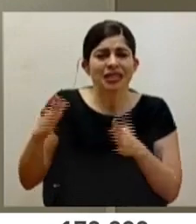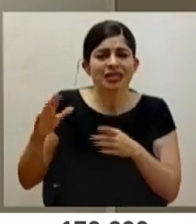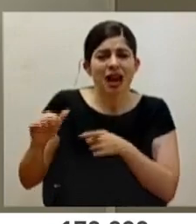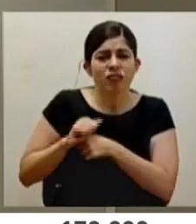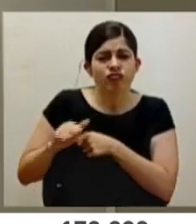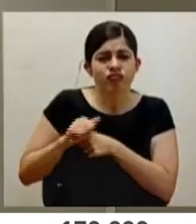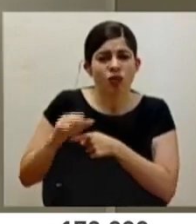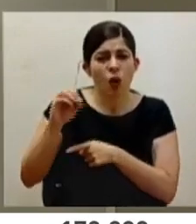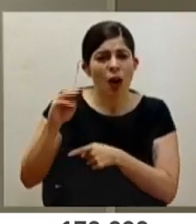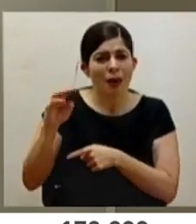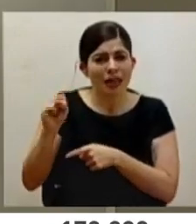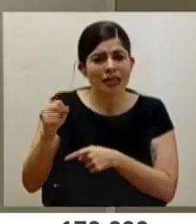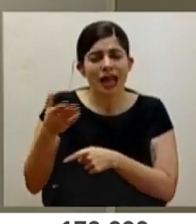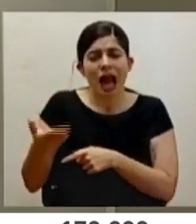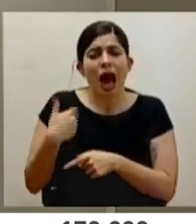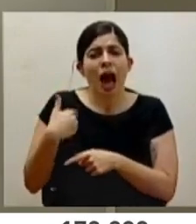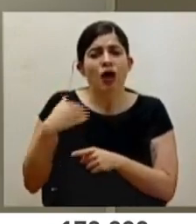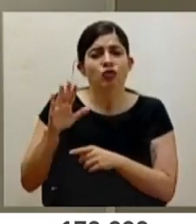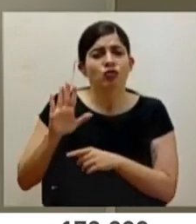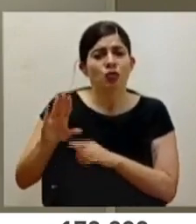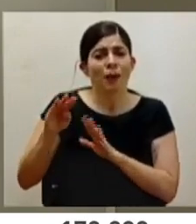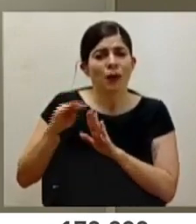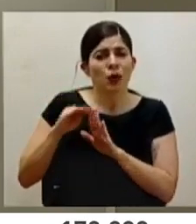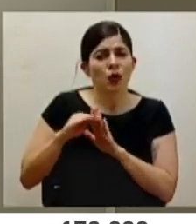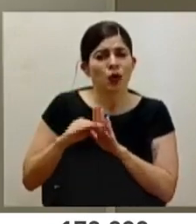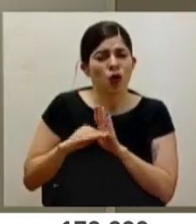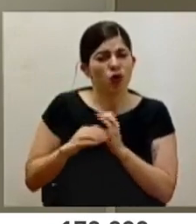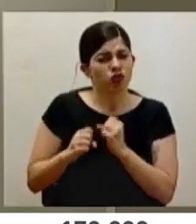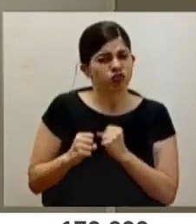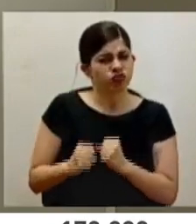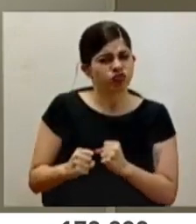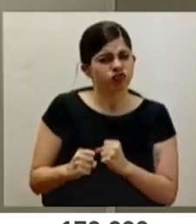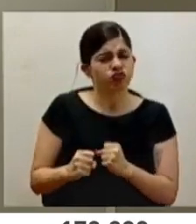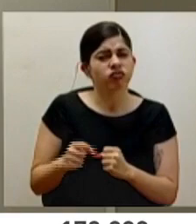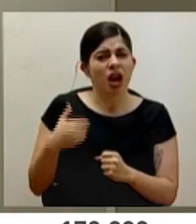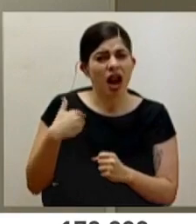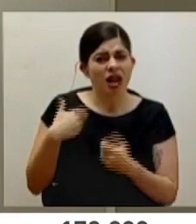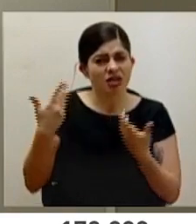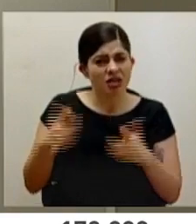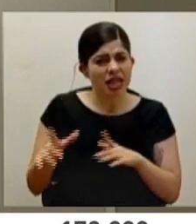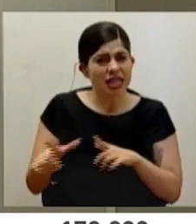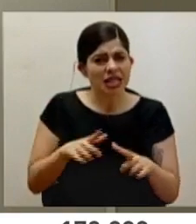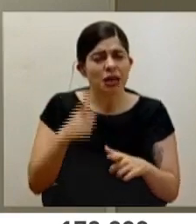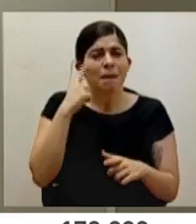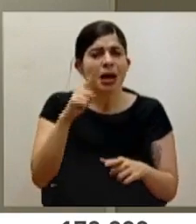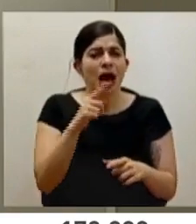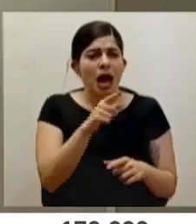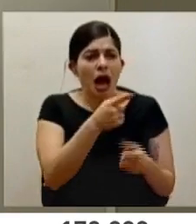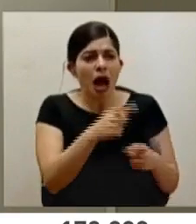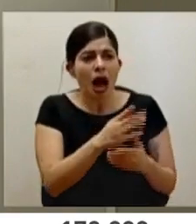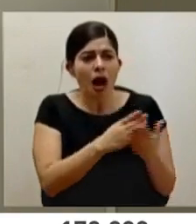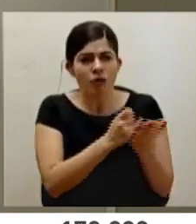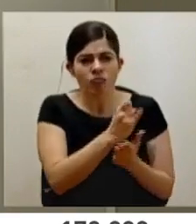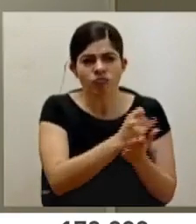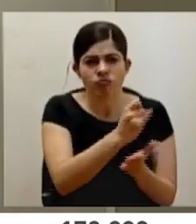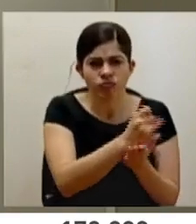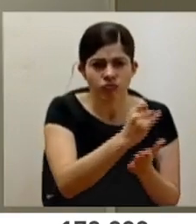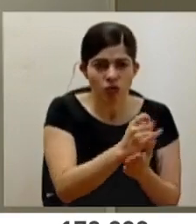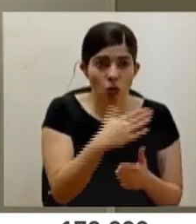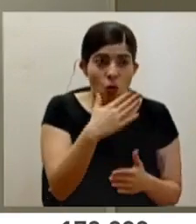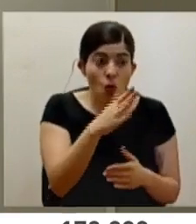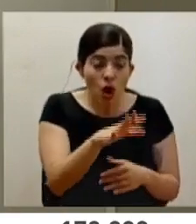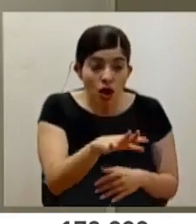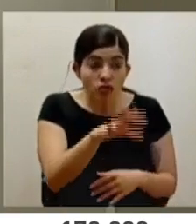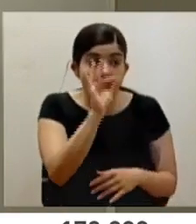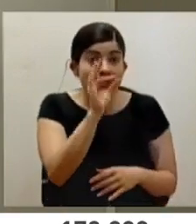parte de la OMS, que tienen protocolos muy fuertes, muy robustos, para seguir todas esas investigaciones. Y en el momento que se determine